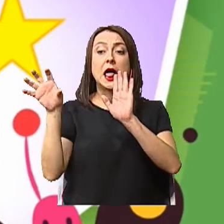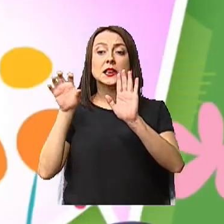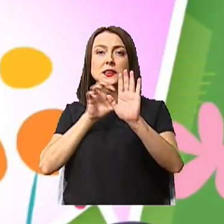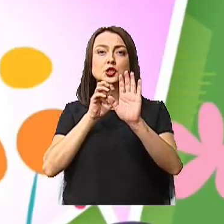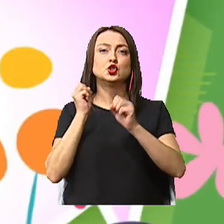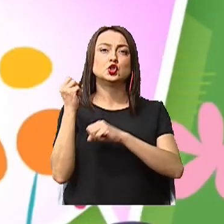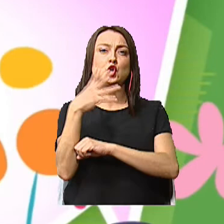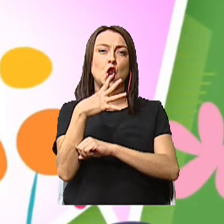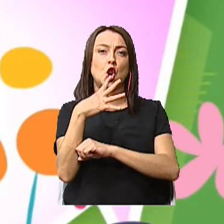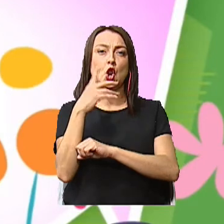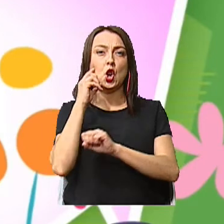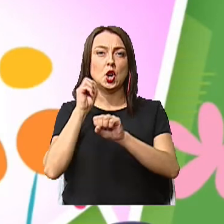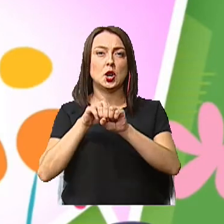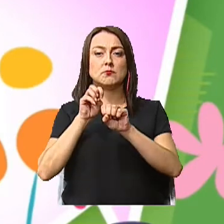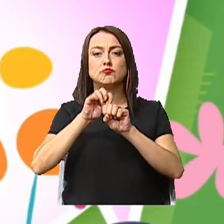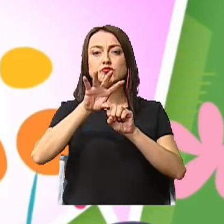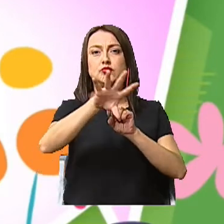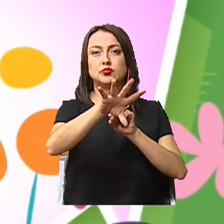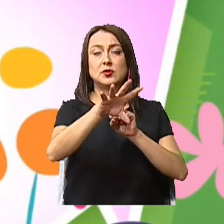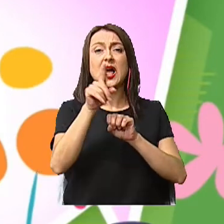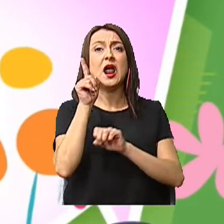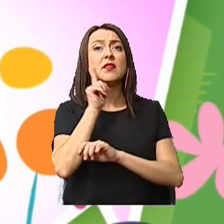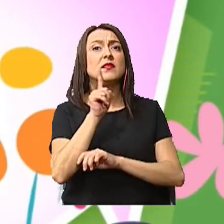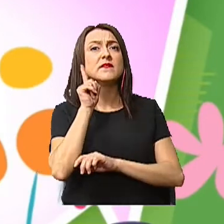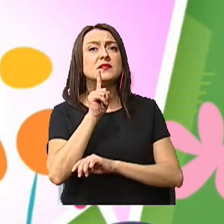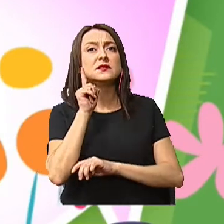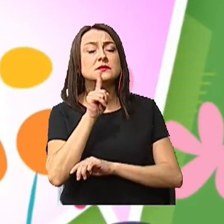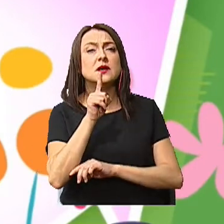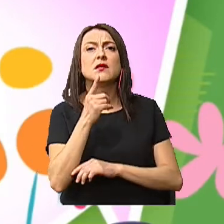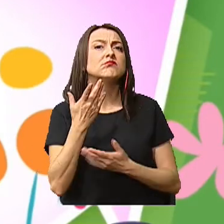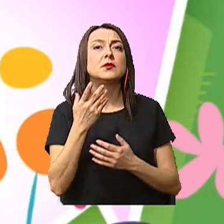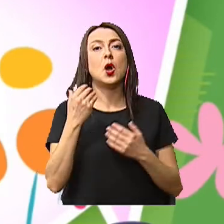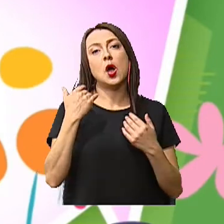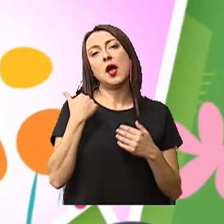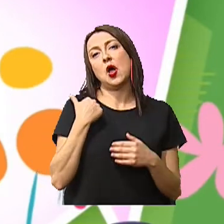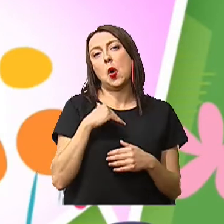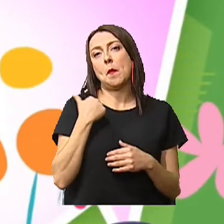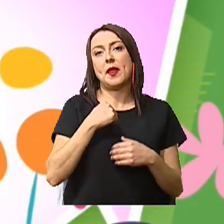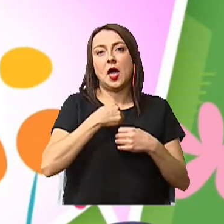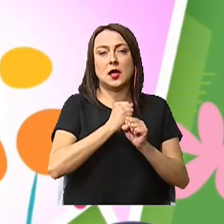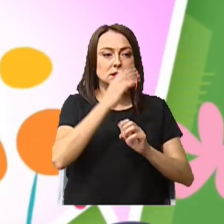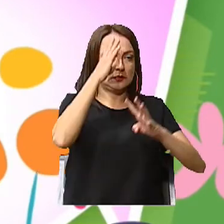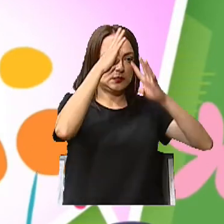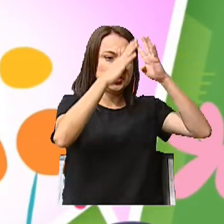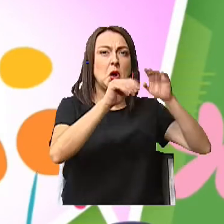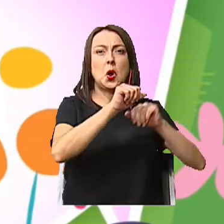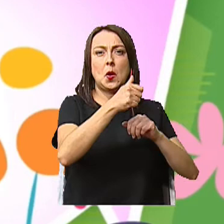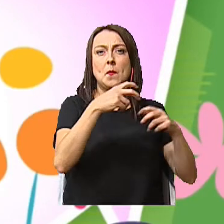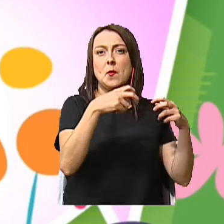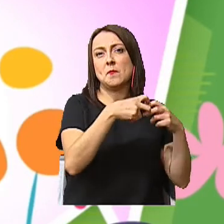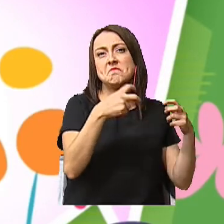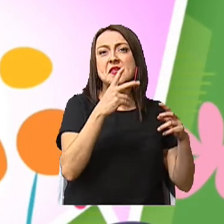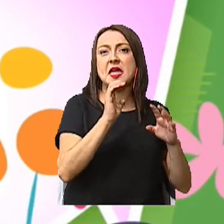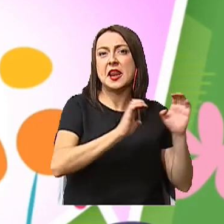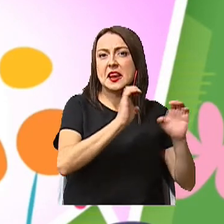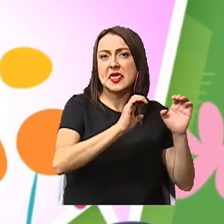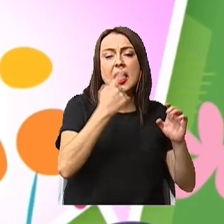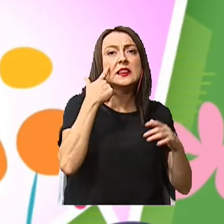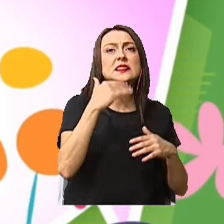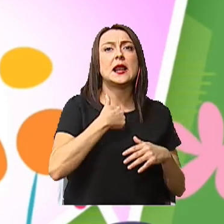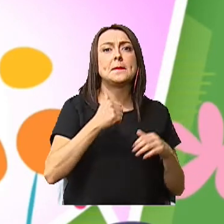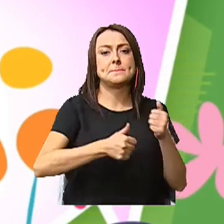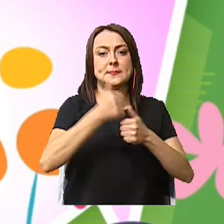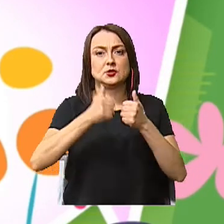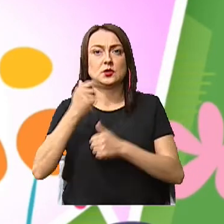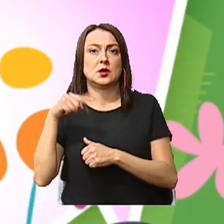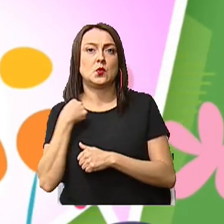La luz artificial es fabricada por el hombre a partir de otra fuente de energía La mayoría